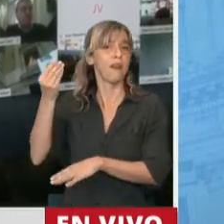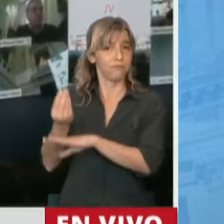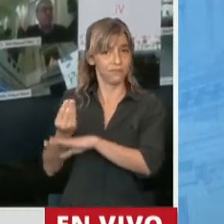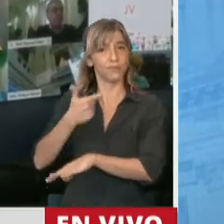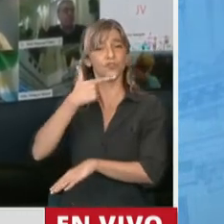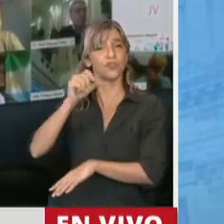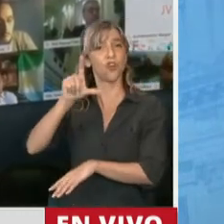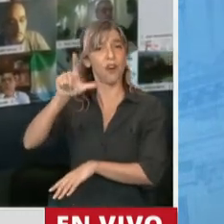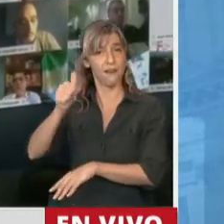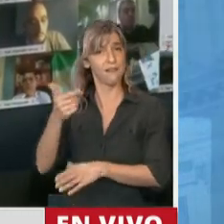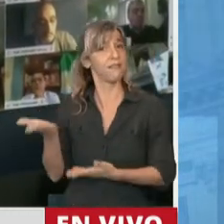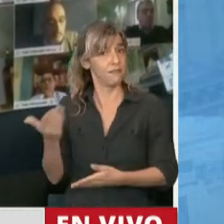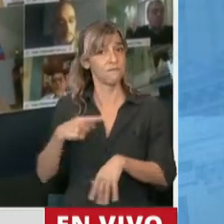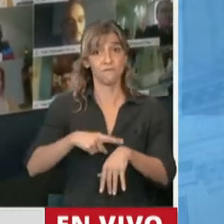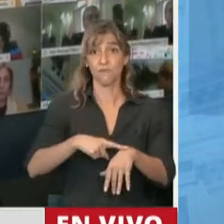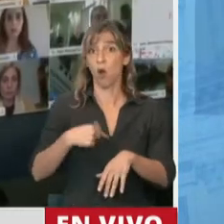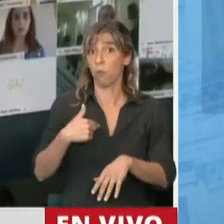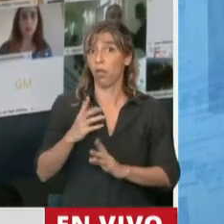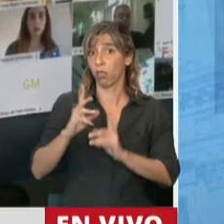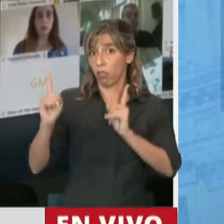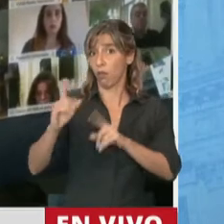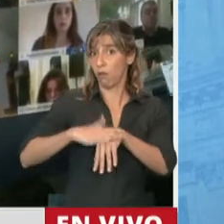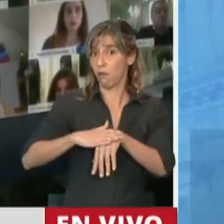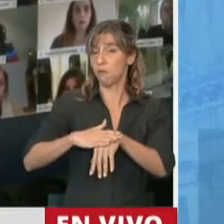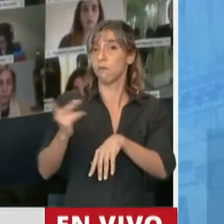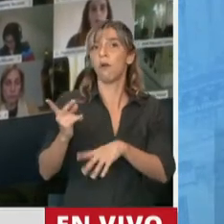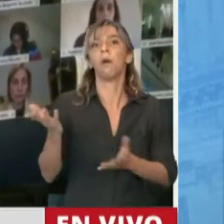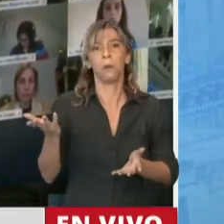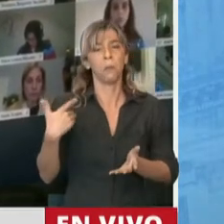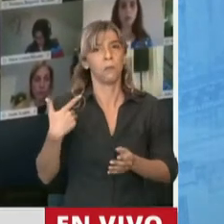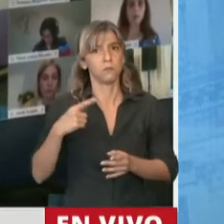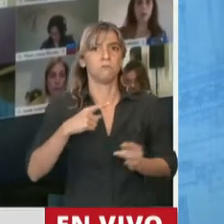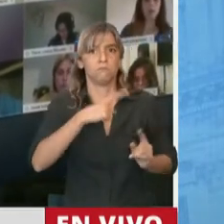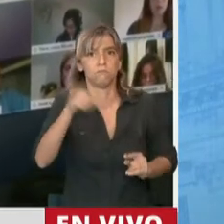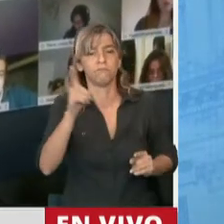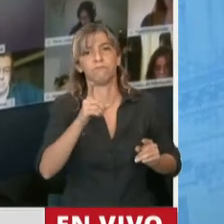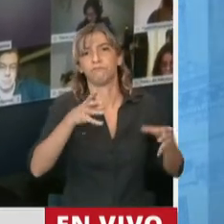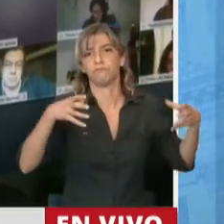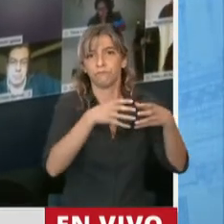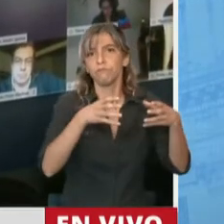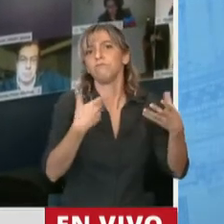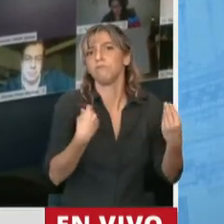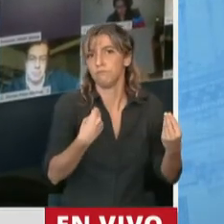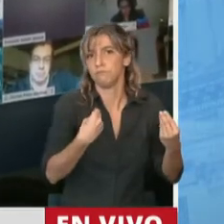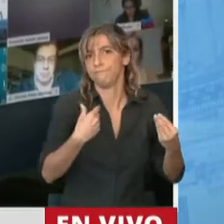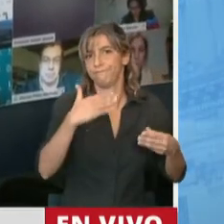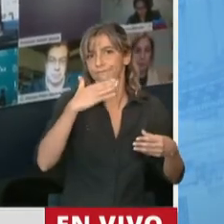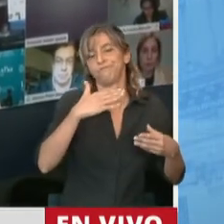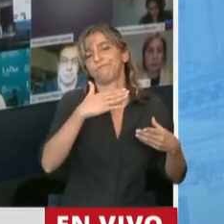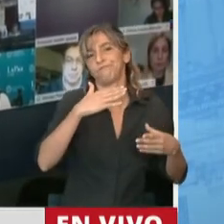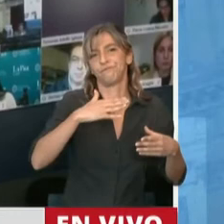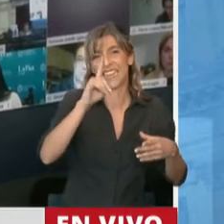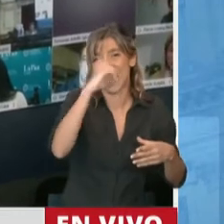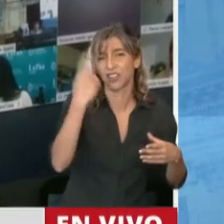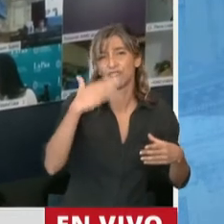fueron claras en un momento, digo, donde un operativo conjunto de la Nación, de las fuerzas de la Nación,